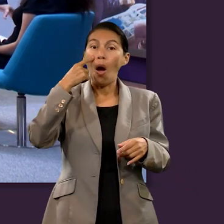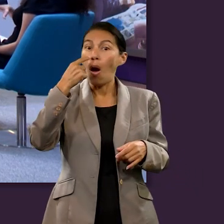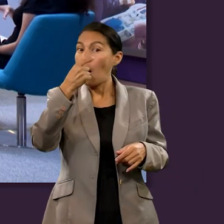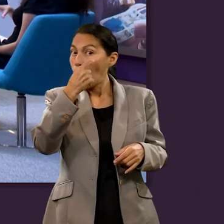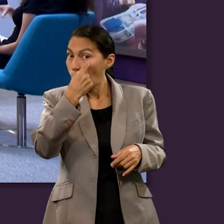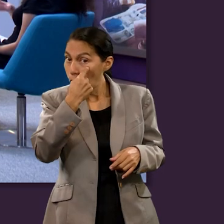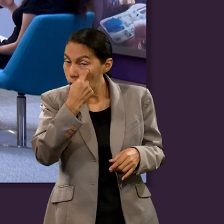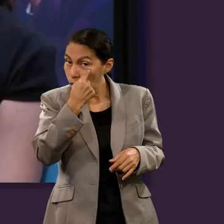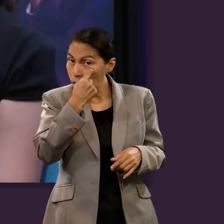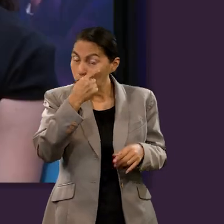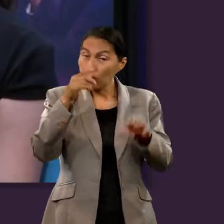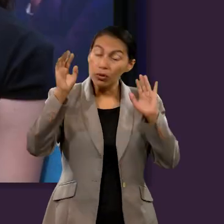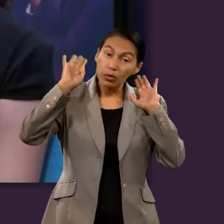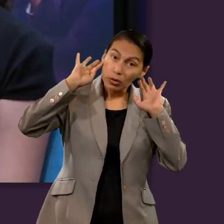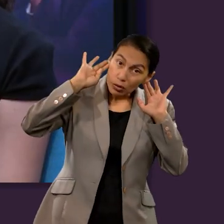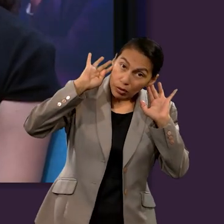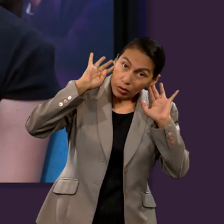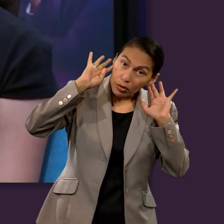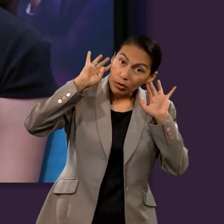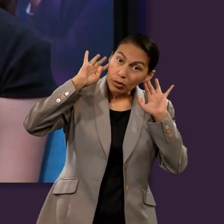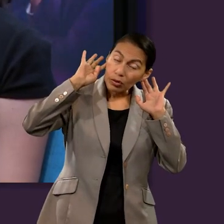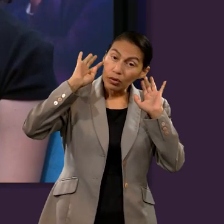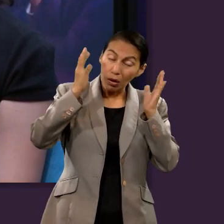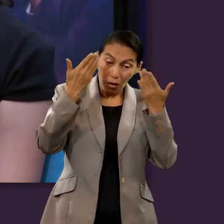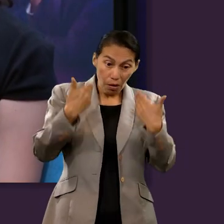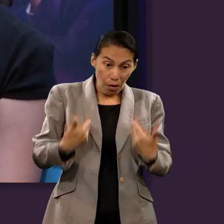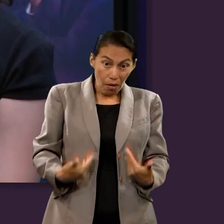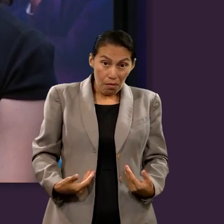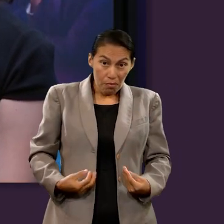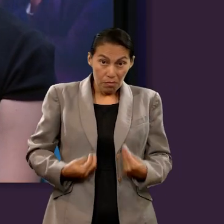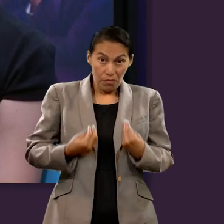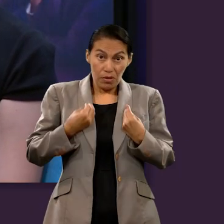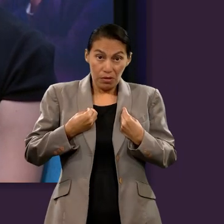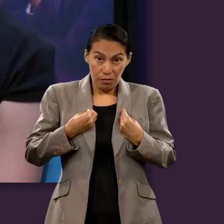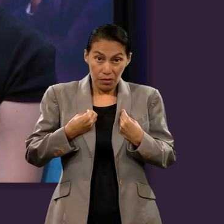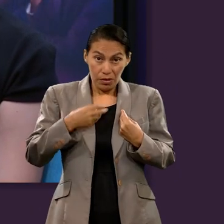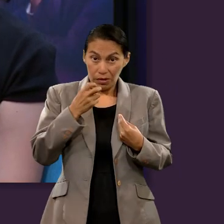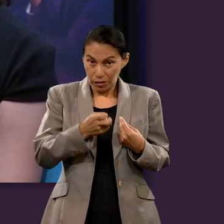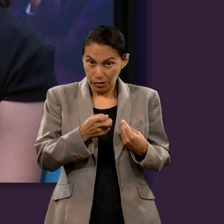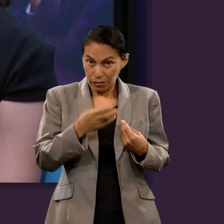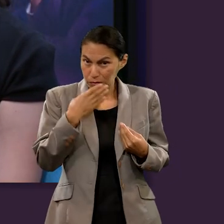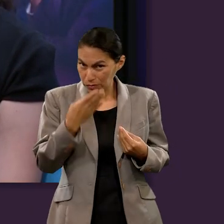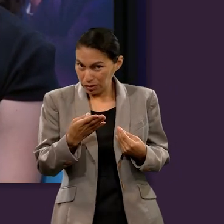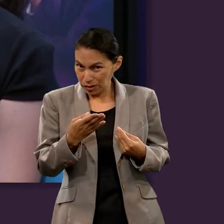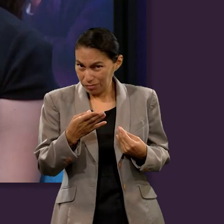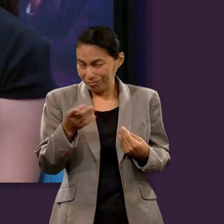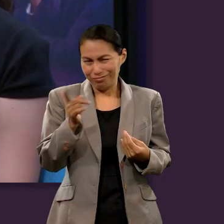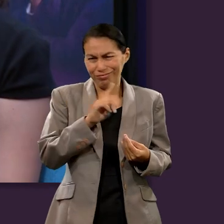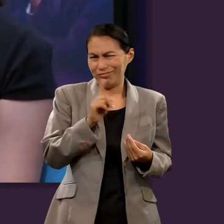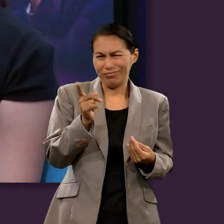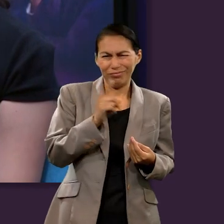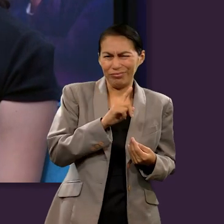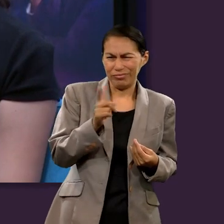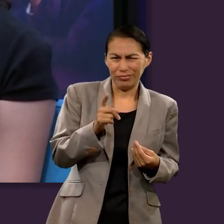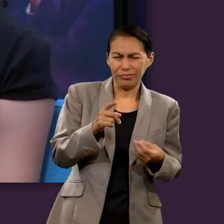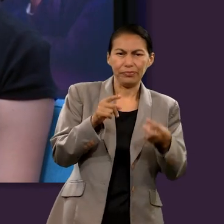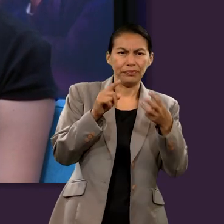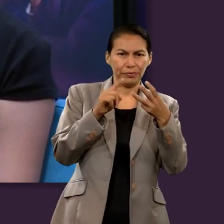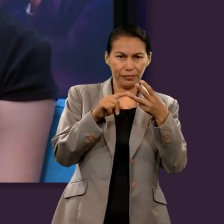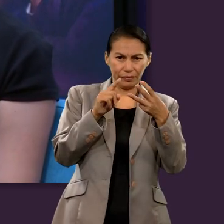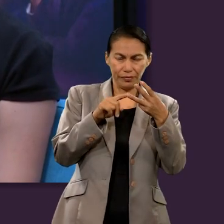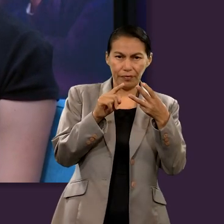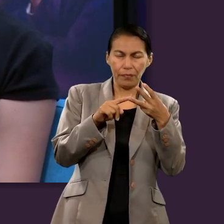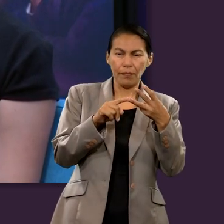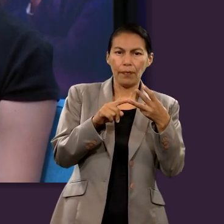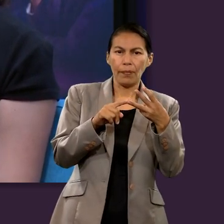pero de alguna forma entonces nuestro espíritu, que sí sería lo que sería, tiene ojos, tiene oídos, tiene